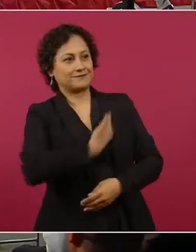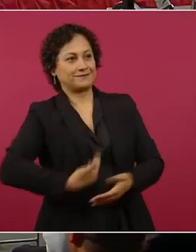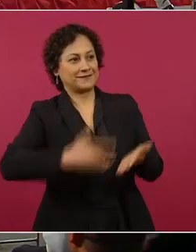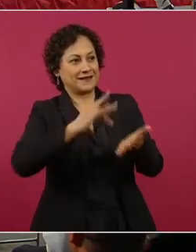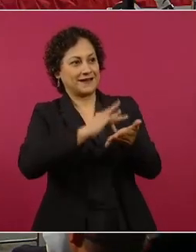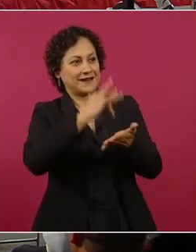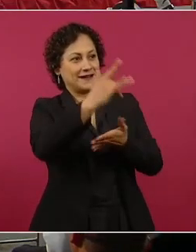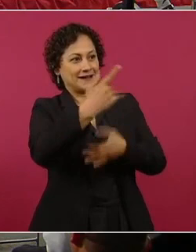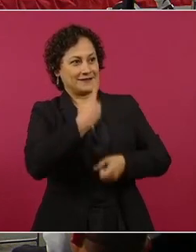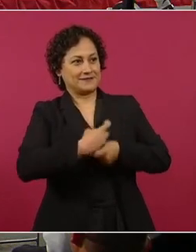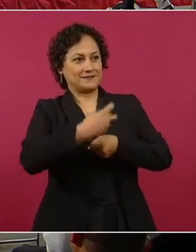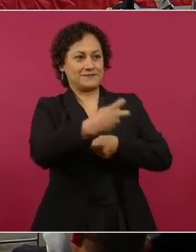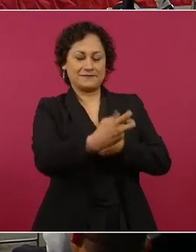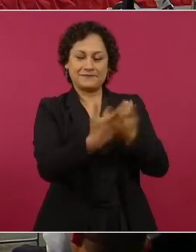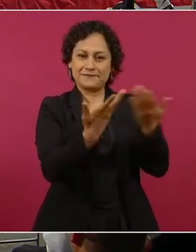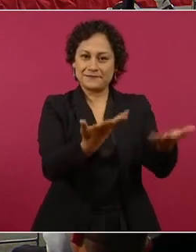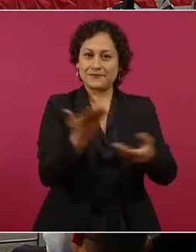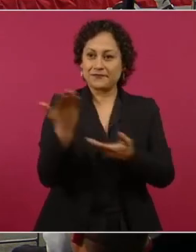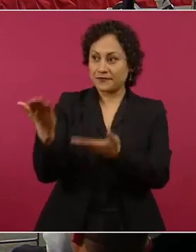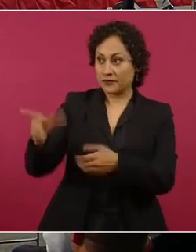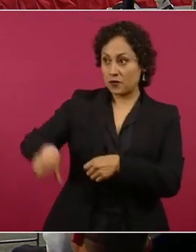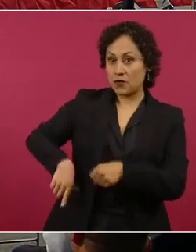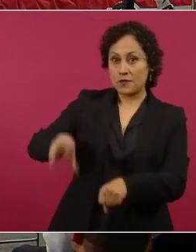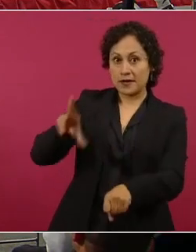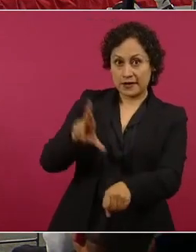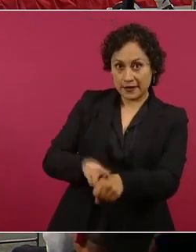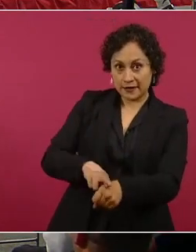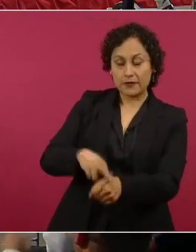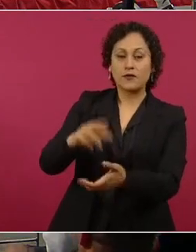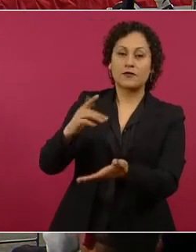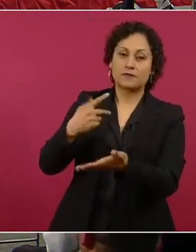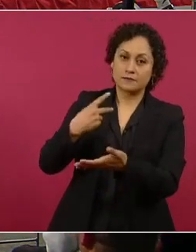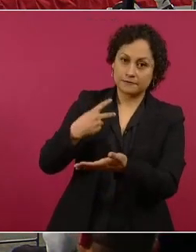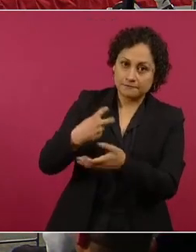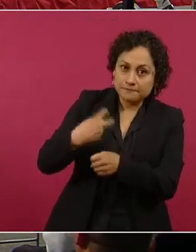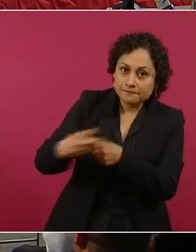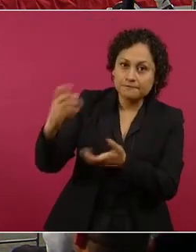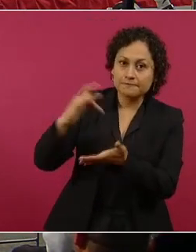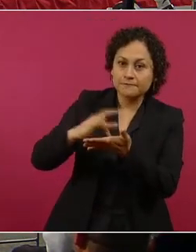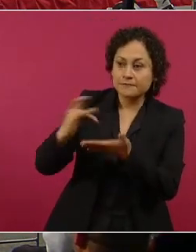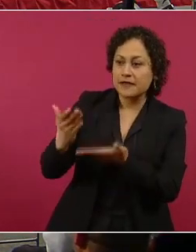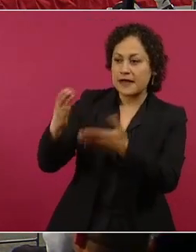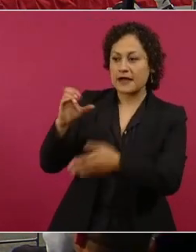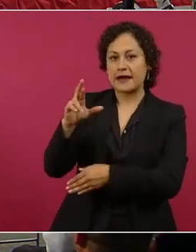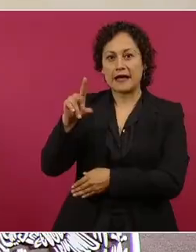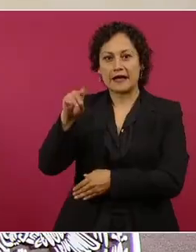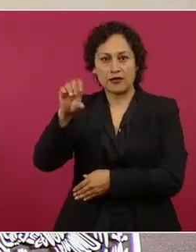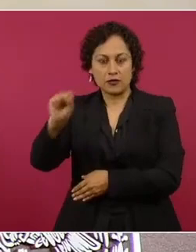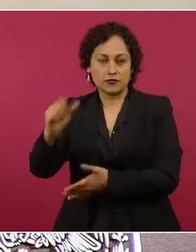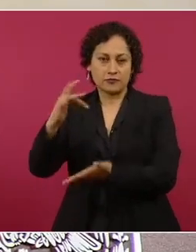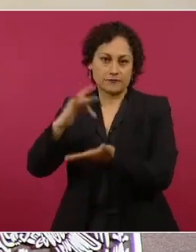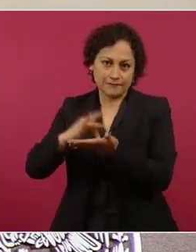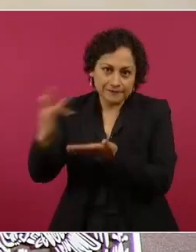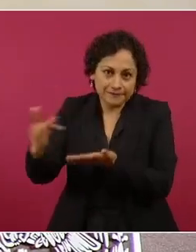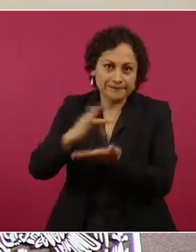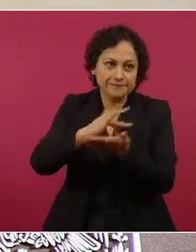invitación y al gobernador, a Carlos Bremer, y a todos los patrocinadores que hicieron esto posible.